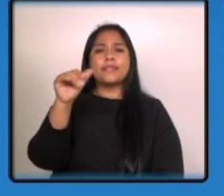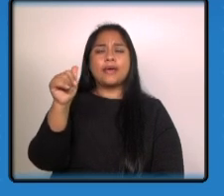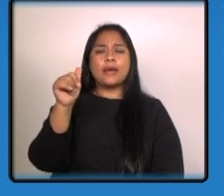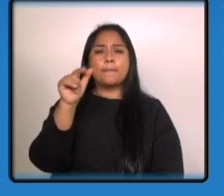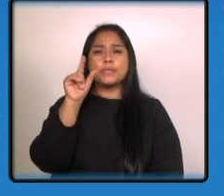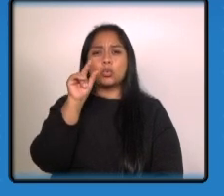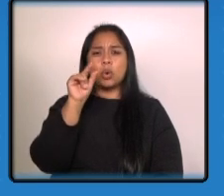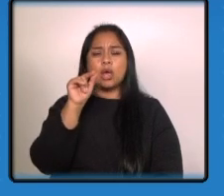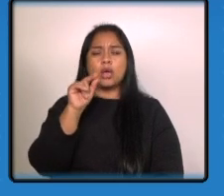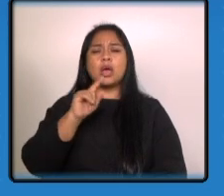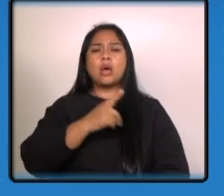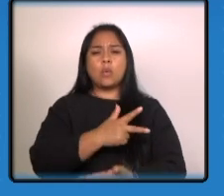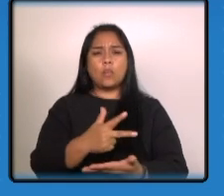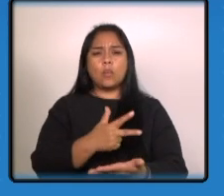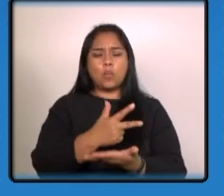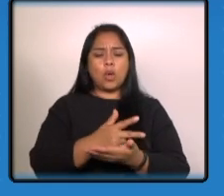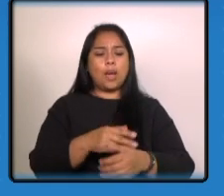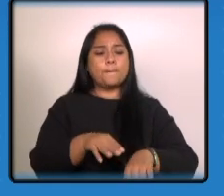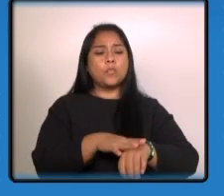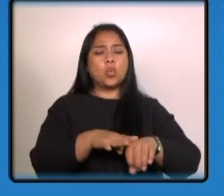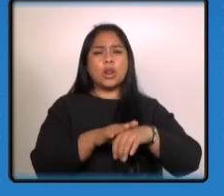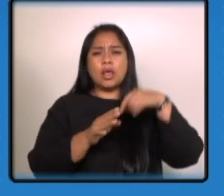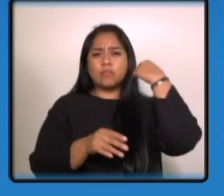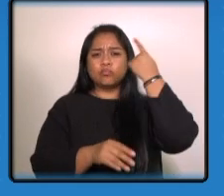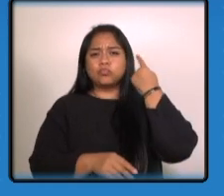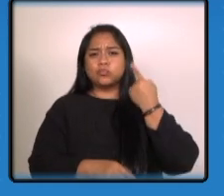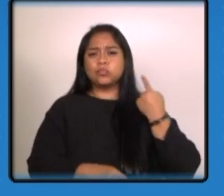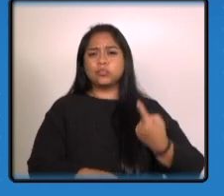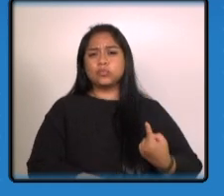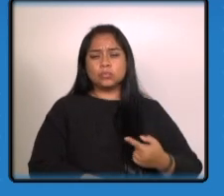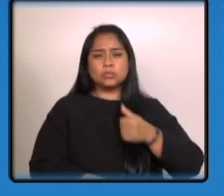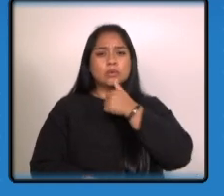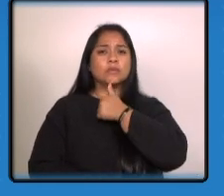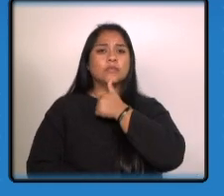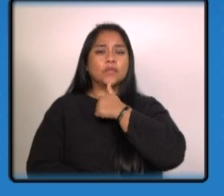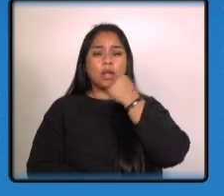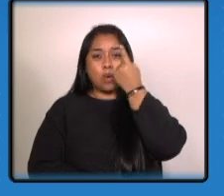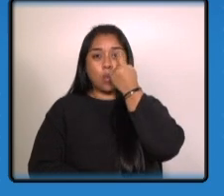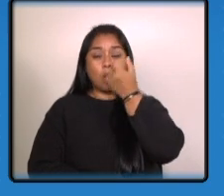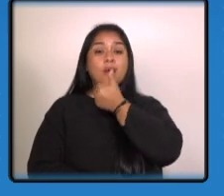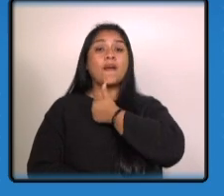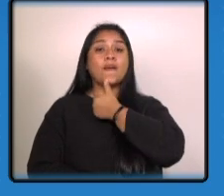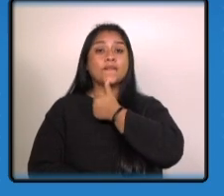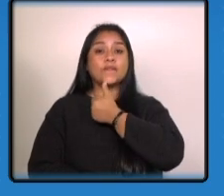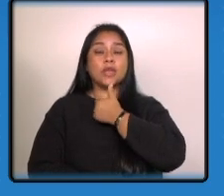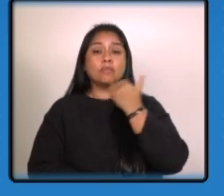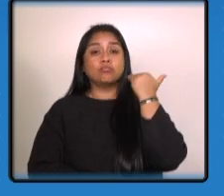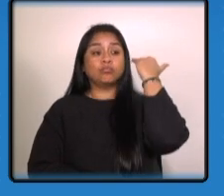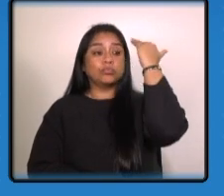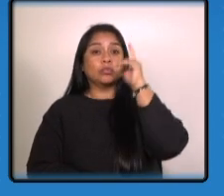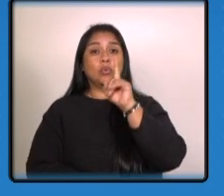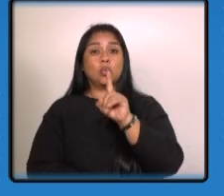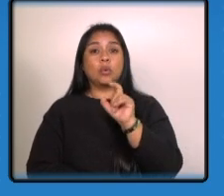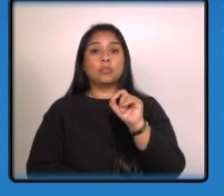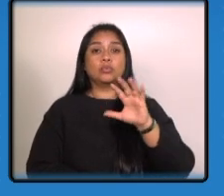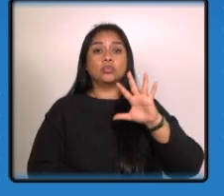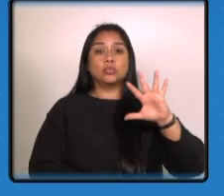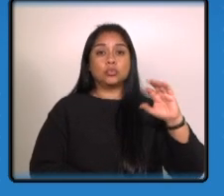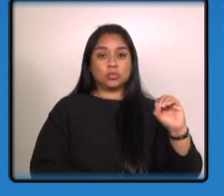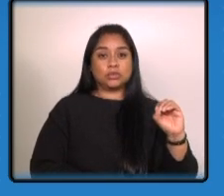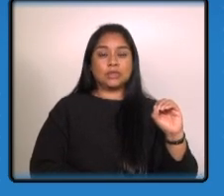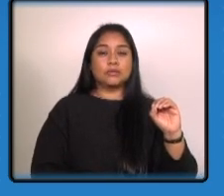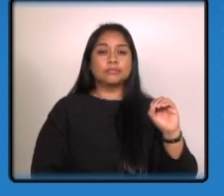tez morena clara cabello rizado café color de ojos café claro estatura 1 metro 50